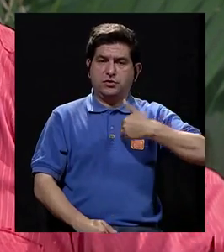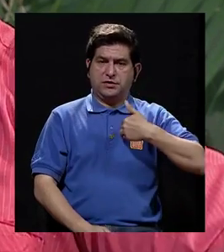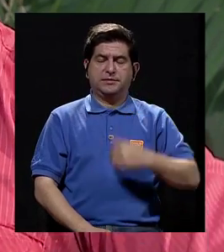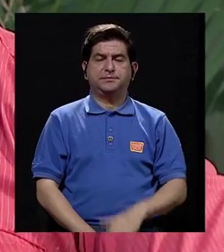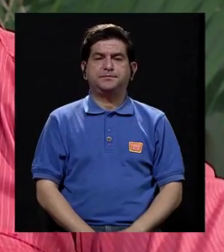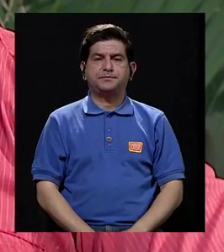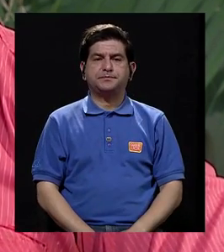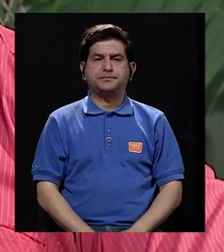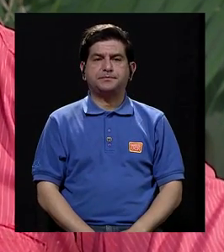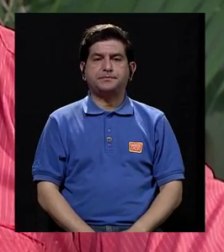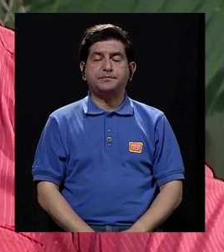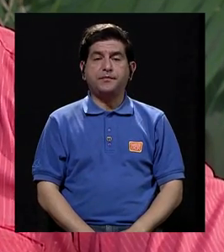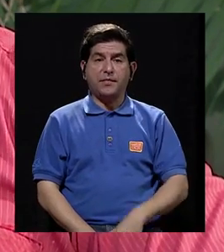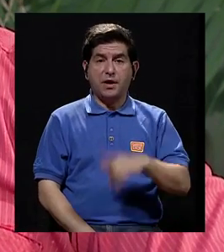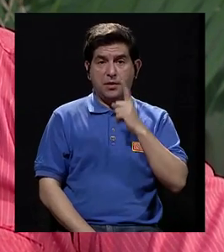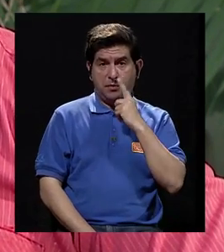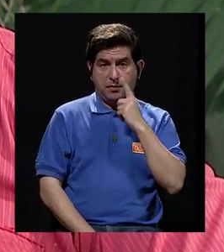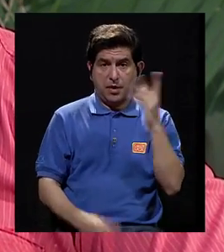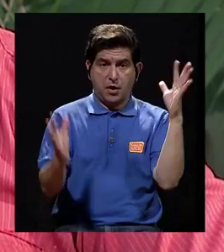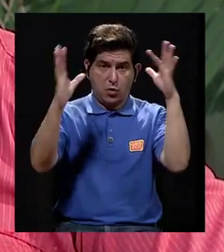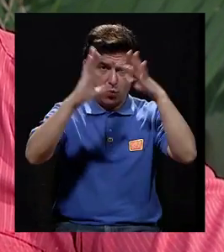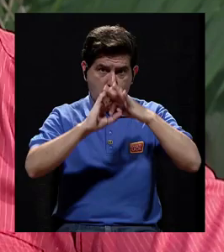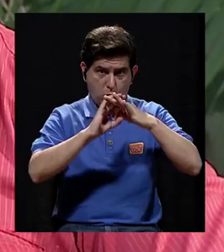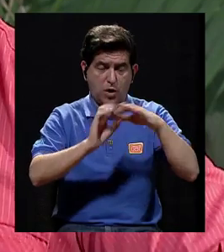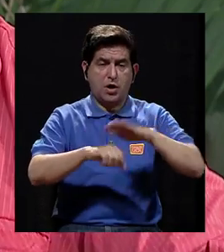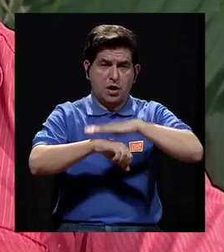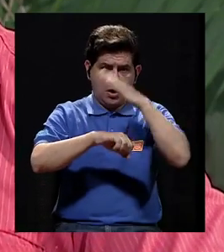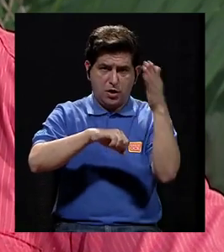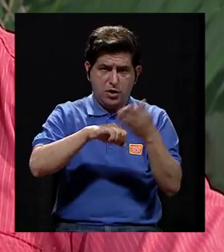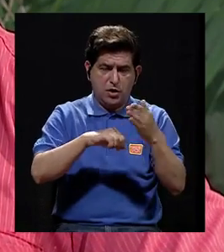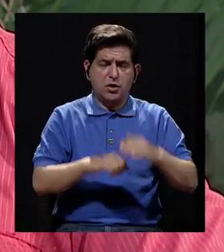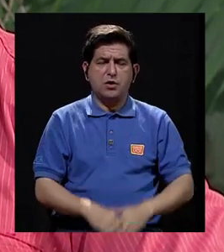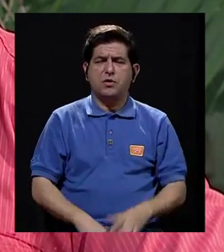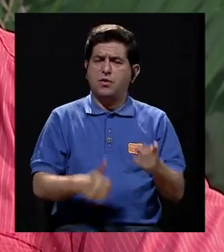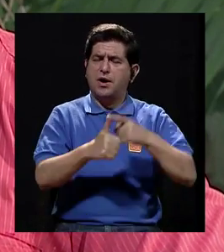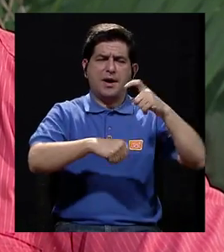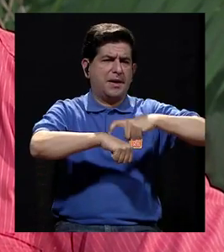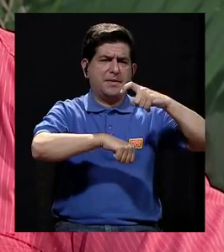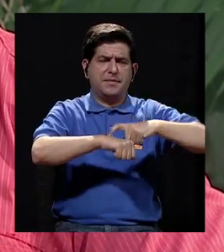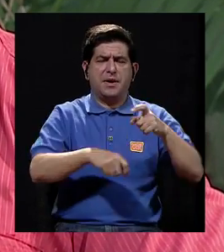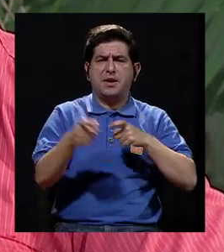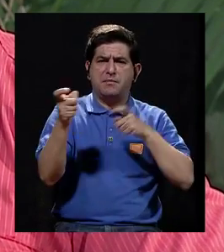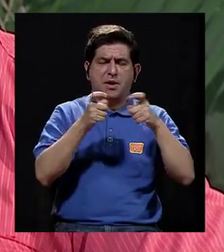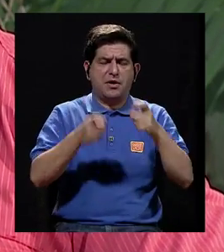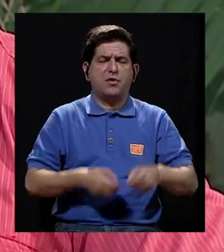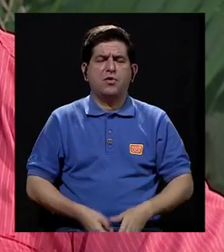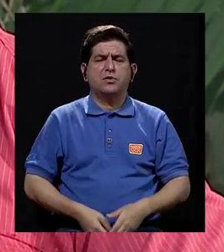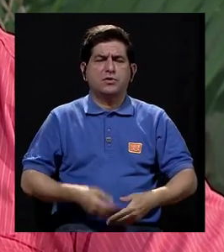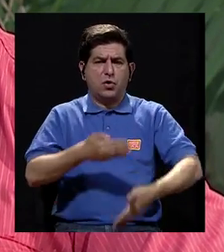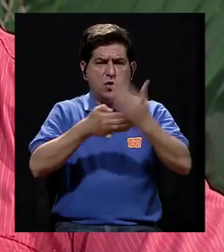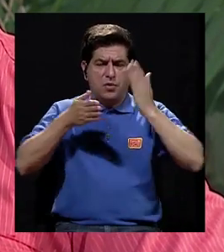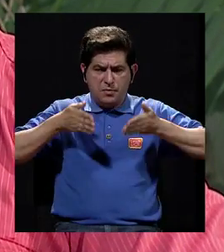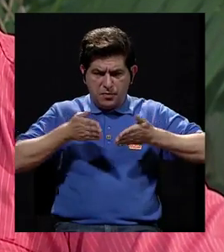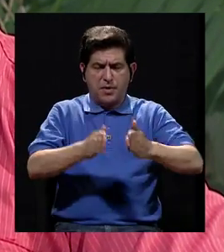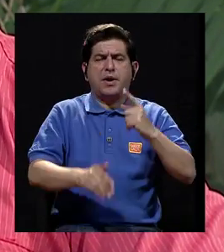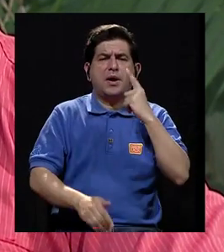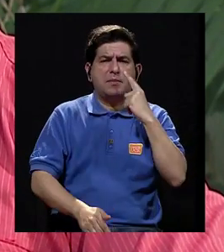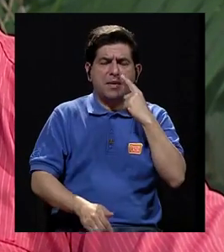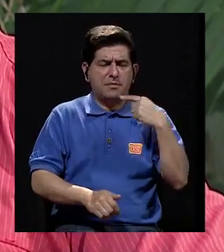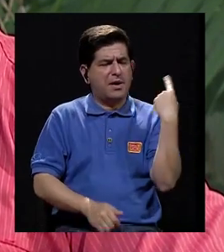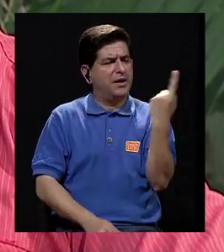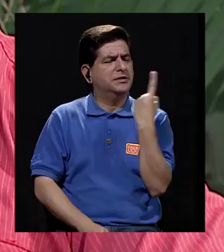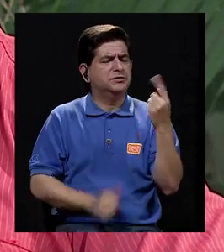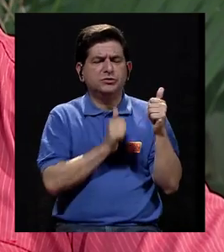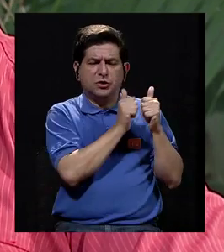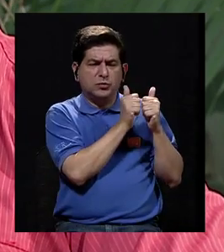A partir de la noticia. Bueno, el padre está vinculado en el embarazo desde el puro principio. En los controles natales, uno esperaría que el padre